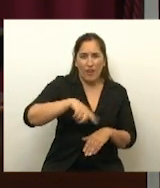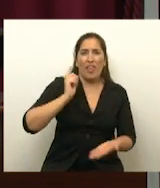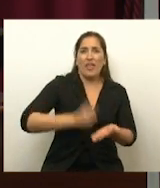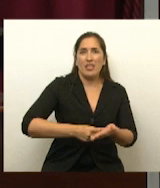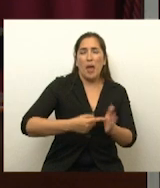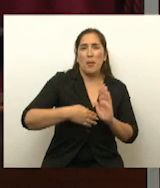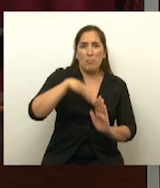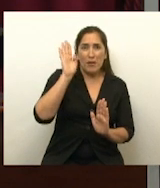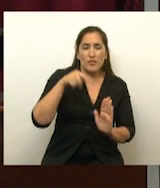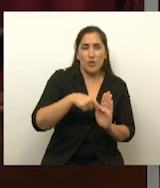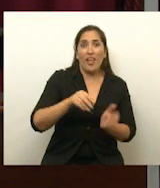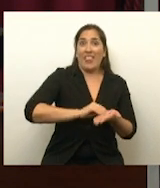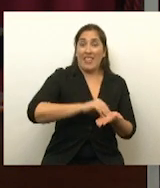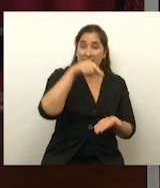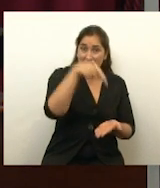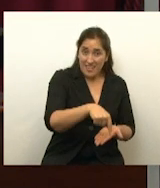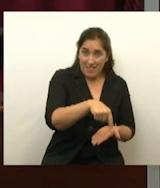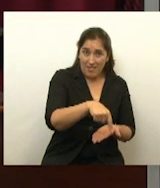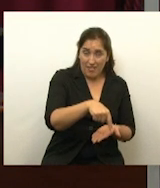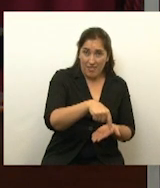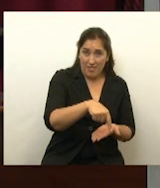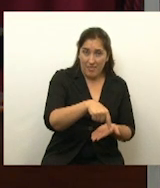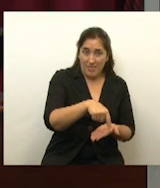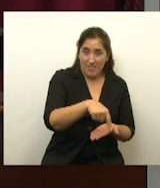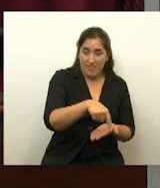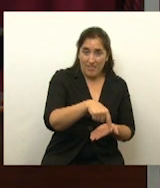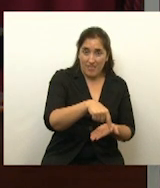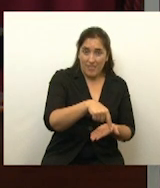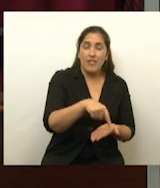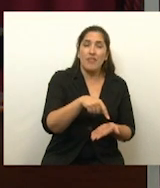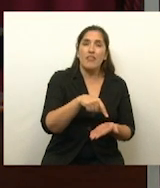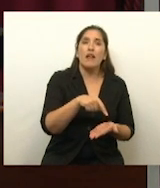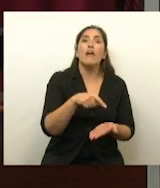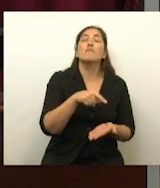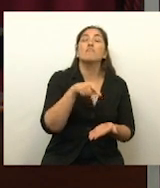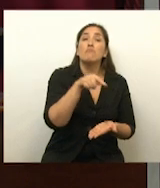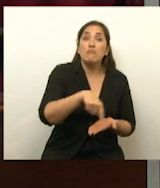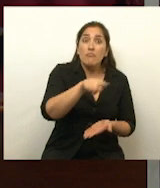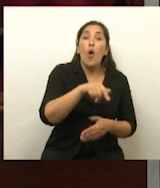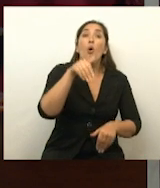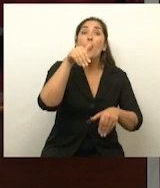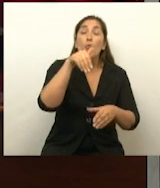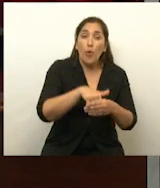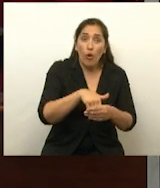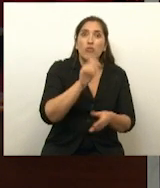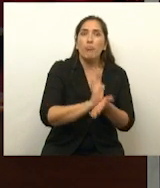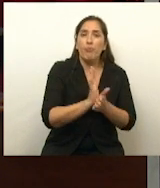mayoría de acá del Senado, con lo cual quienes voten por la afirmativa